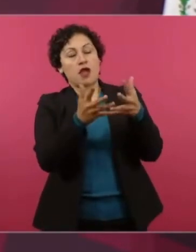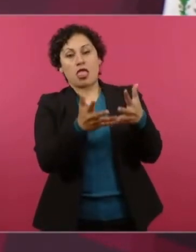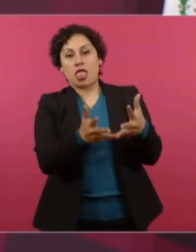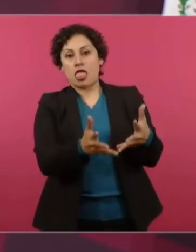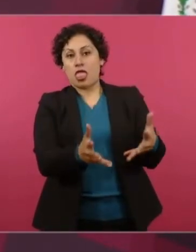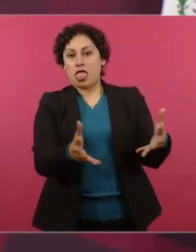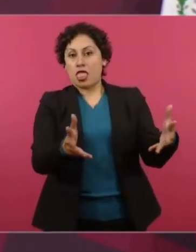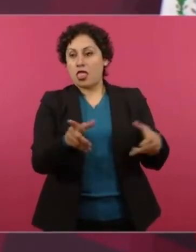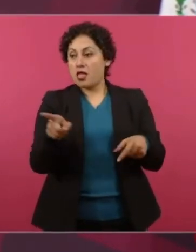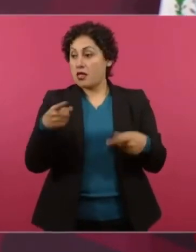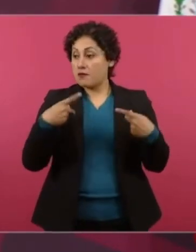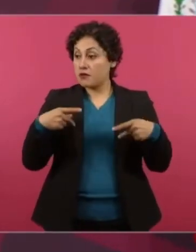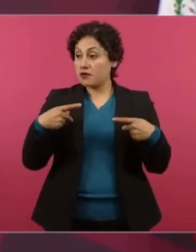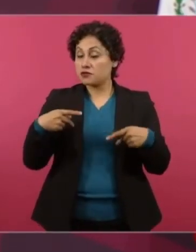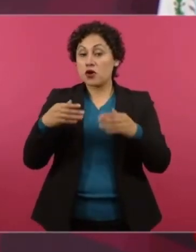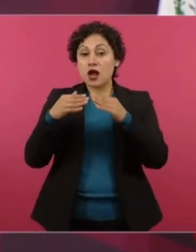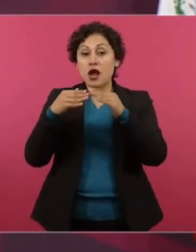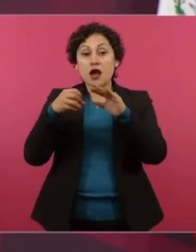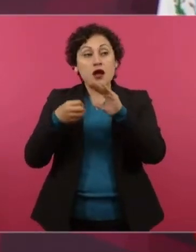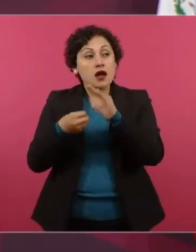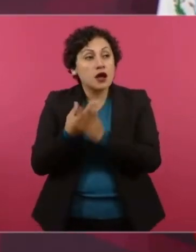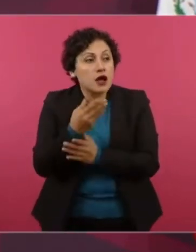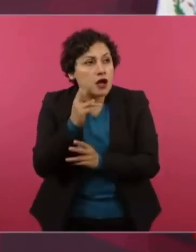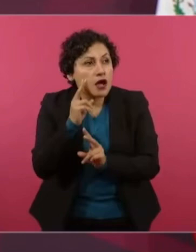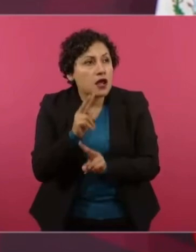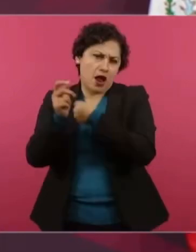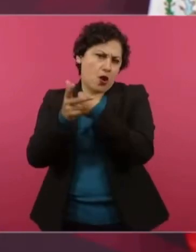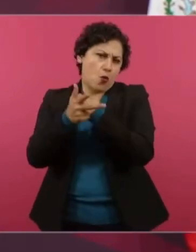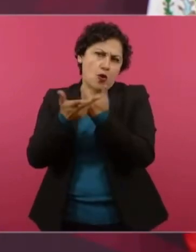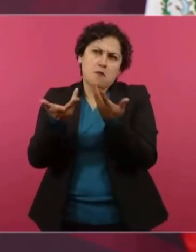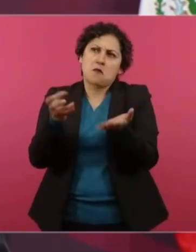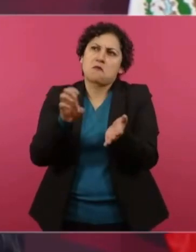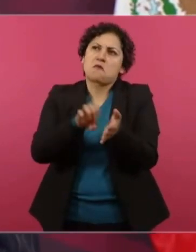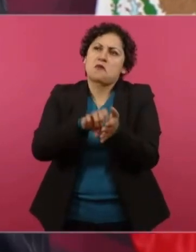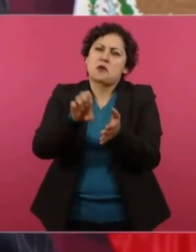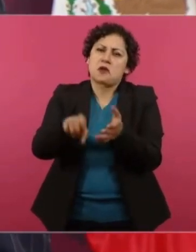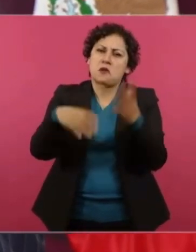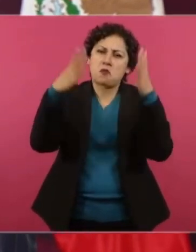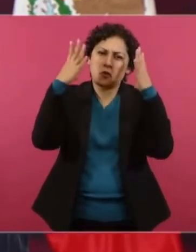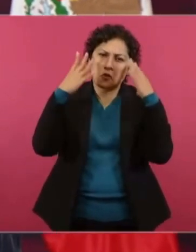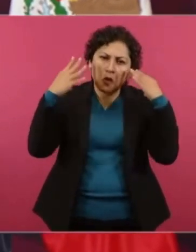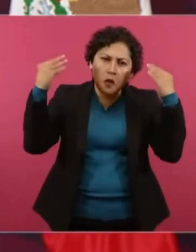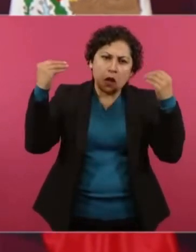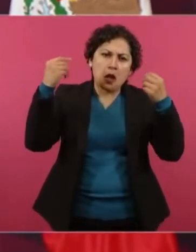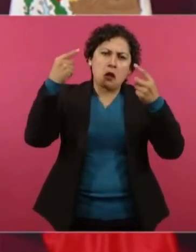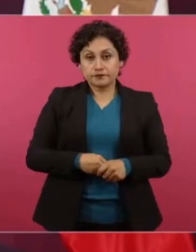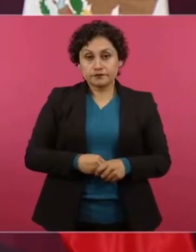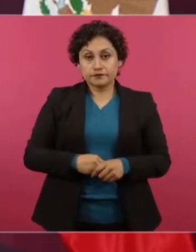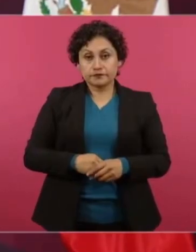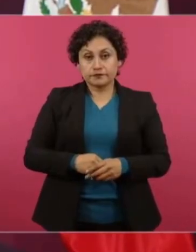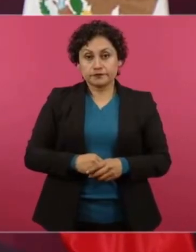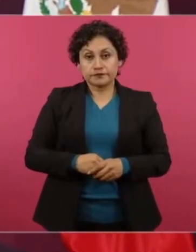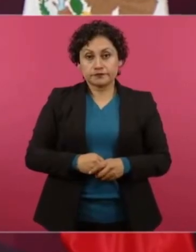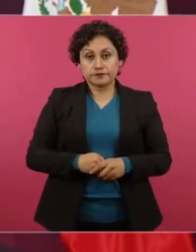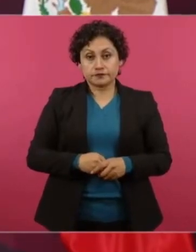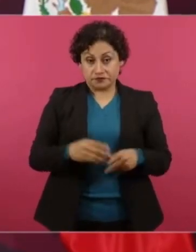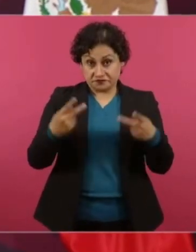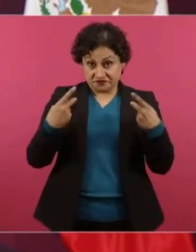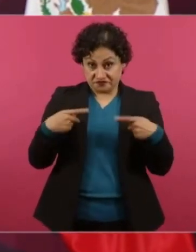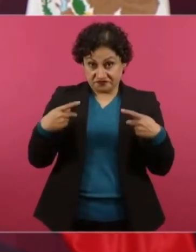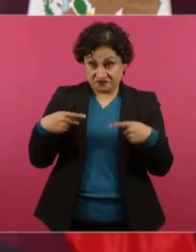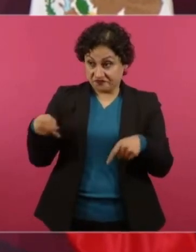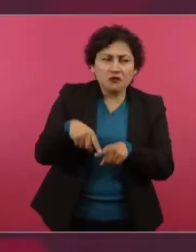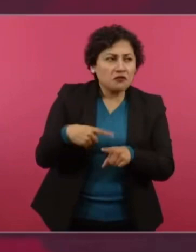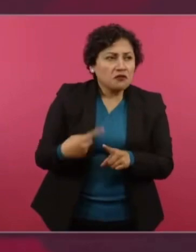en Dinamarca o en cualquier país, salen a ver y